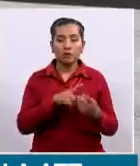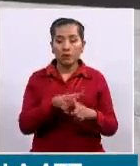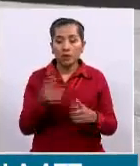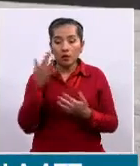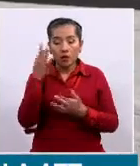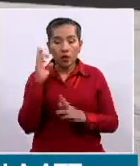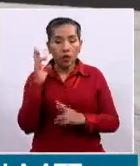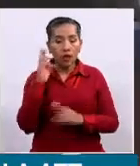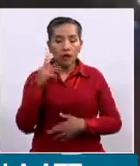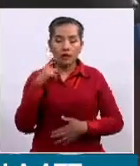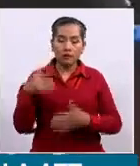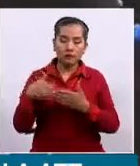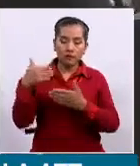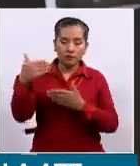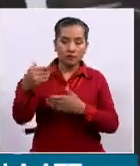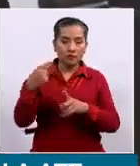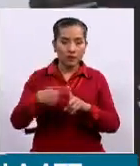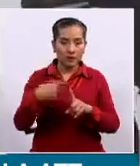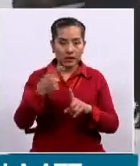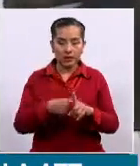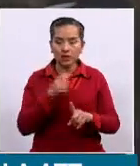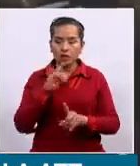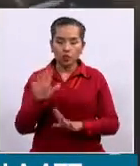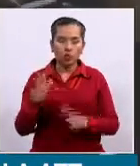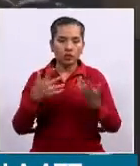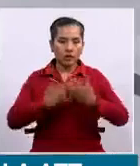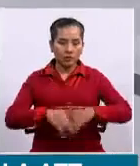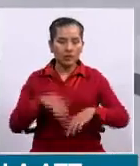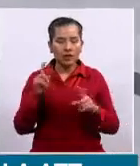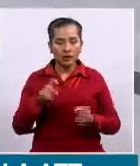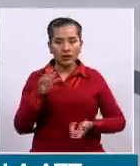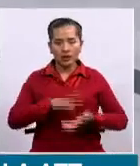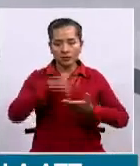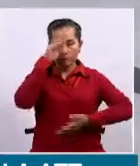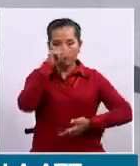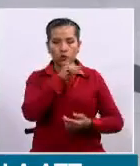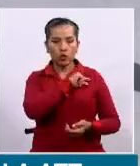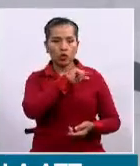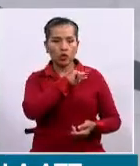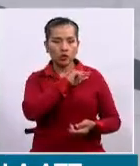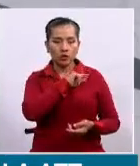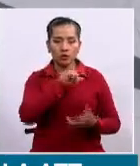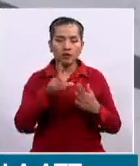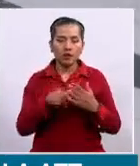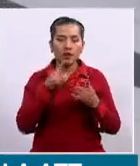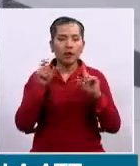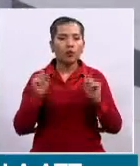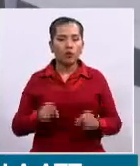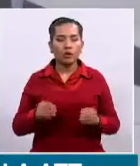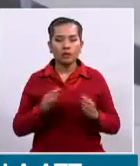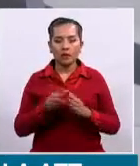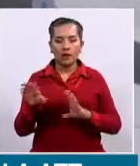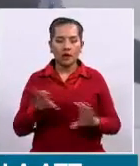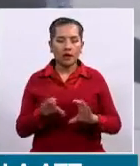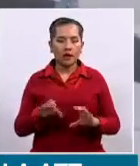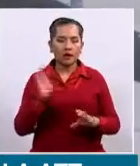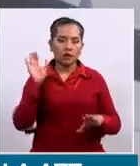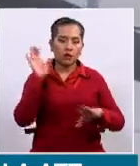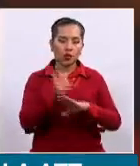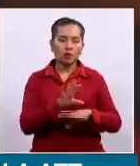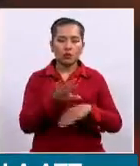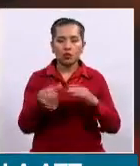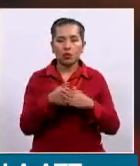que vienen, la empresa tome conciencia y pueda cumplir con estas obligaciones que tiene, ¿no?